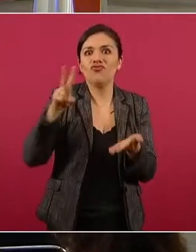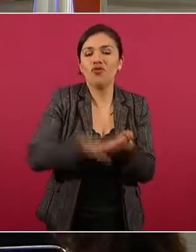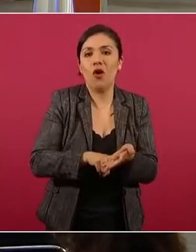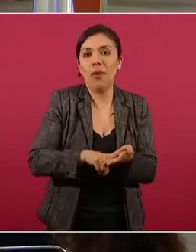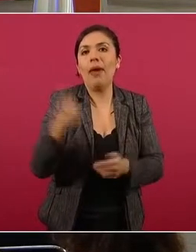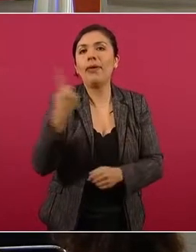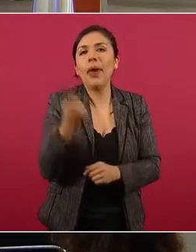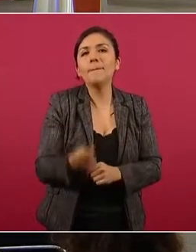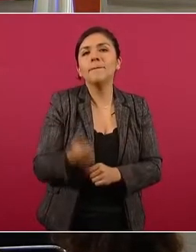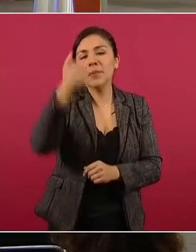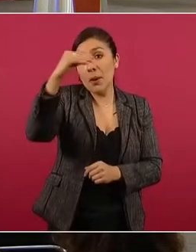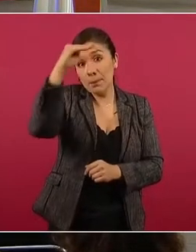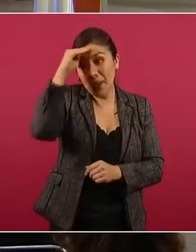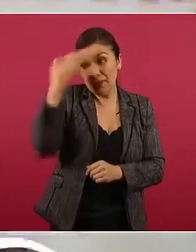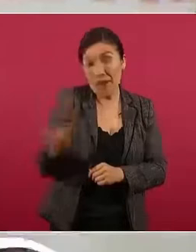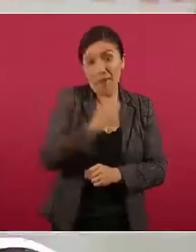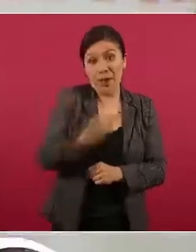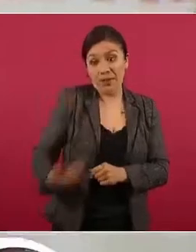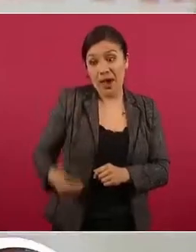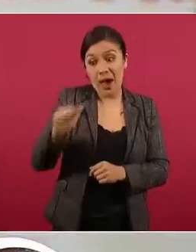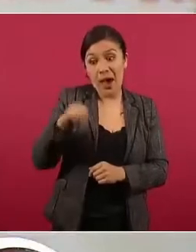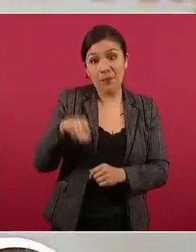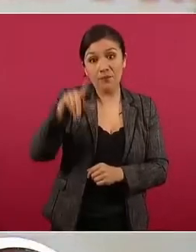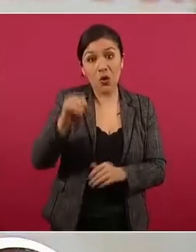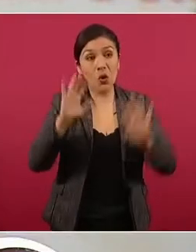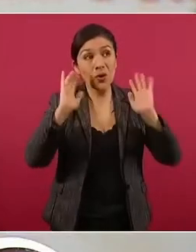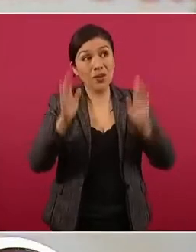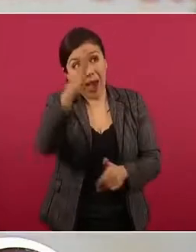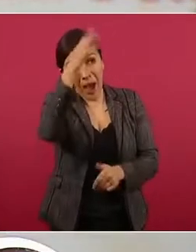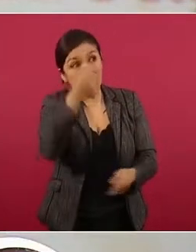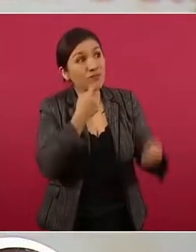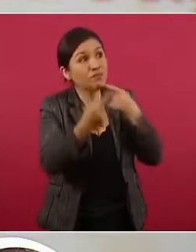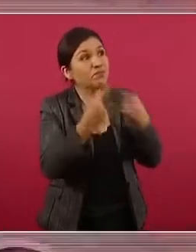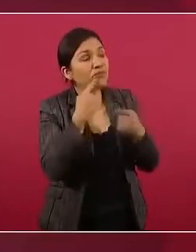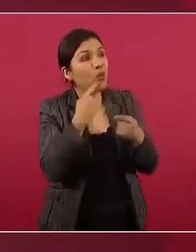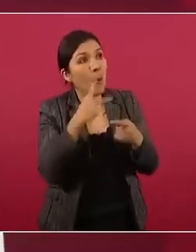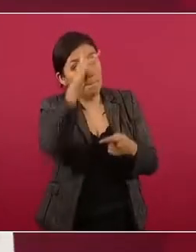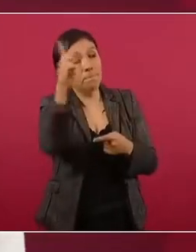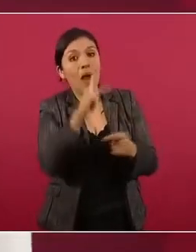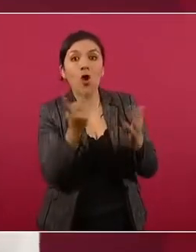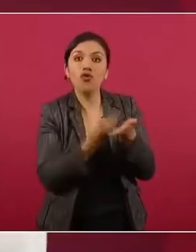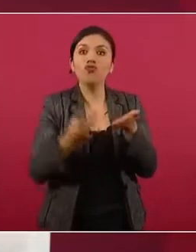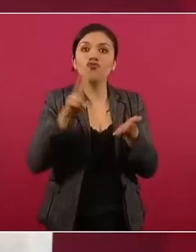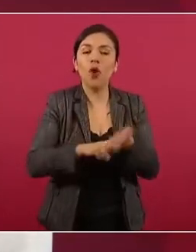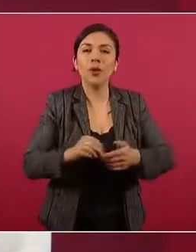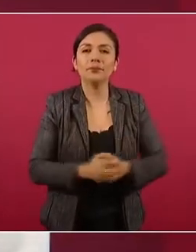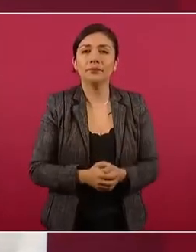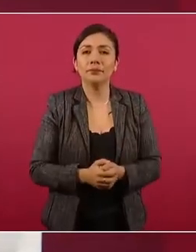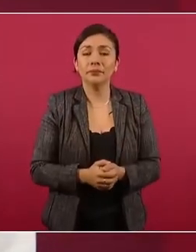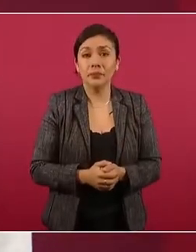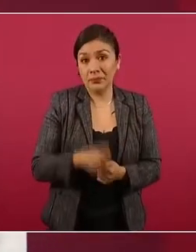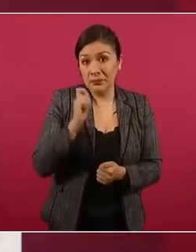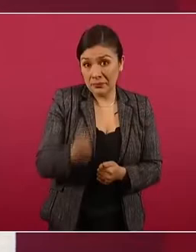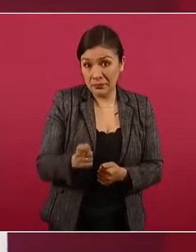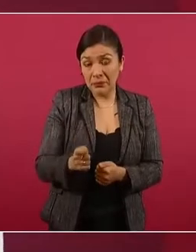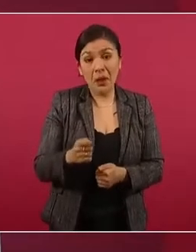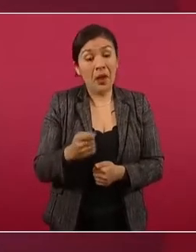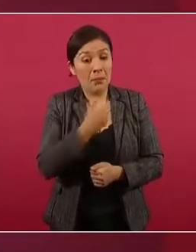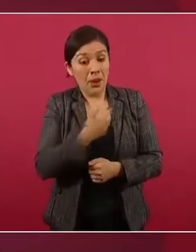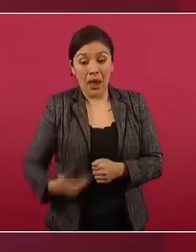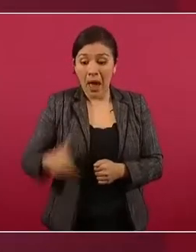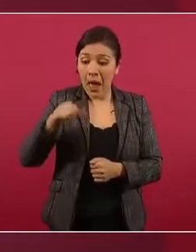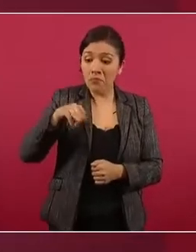originalmente López Obrador había acordado con Biden. Es decir, no sólo cedió López Obrador,